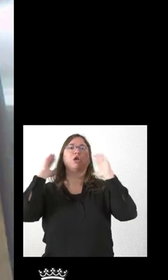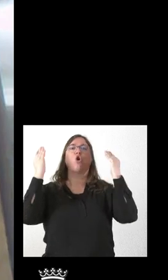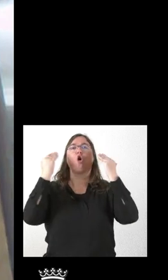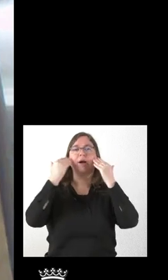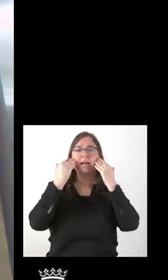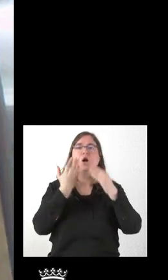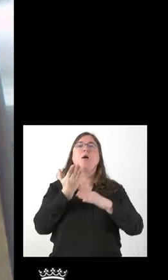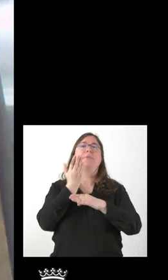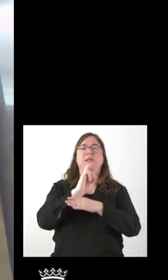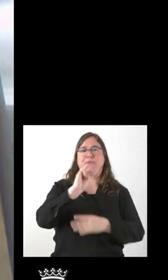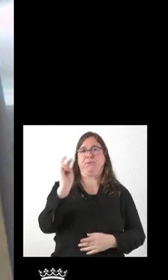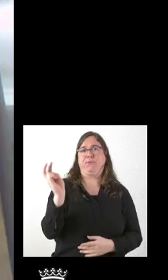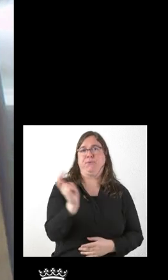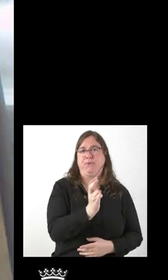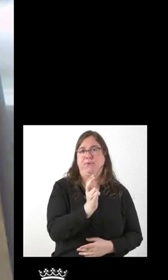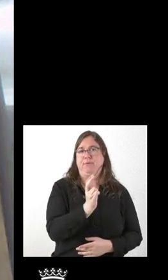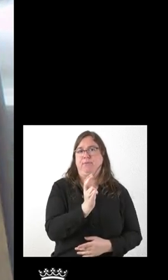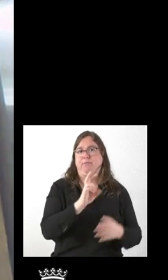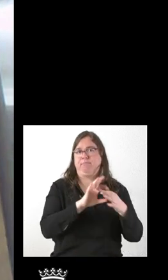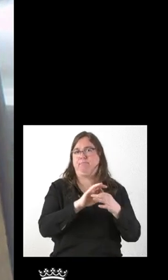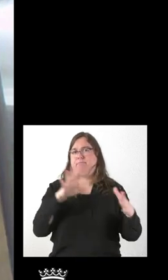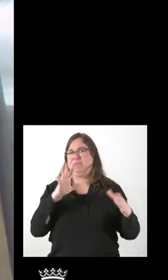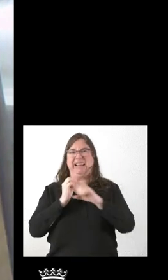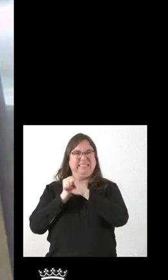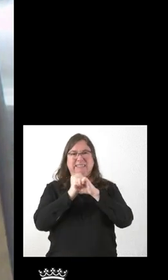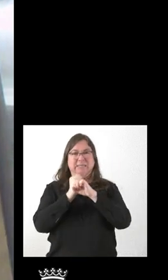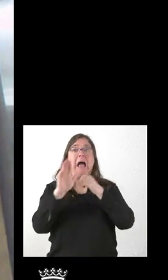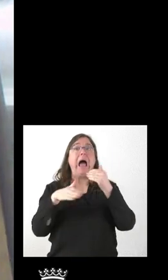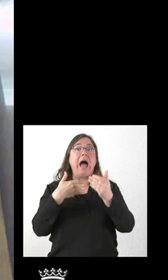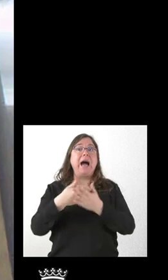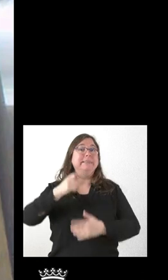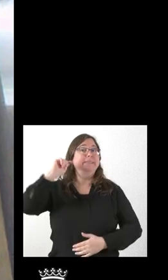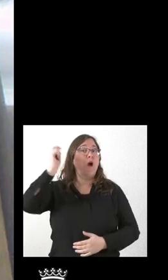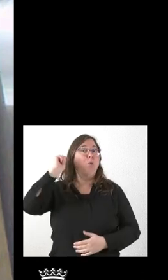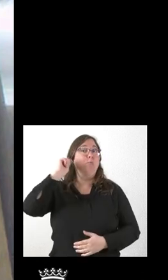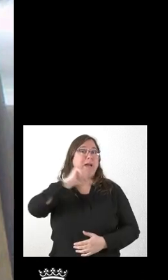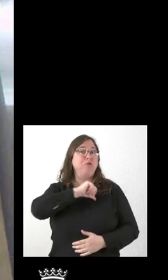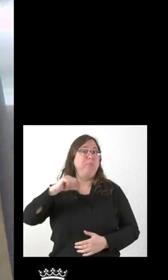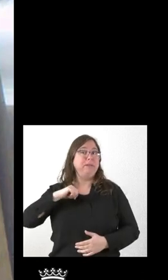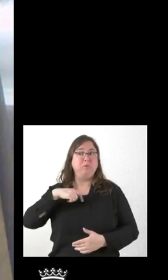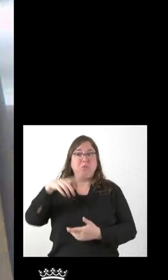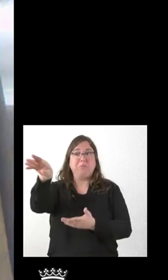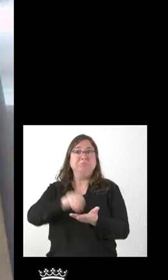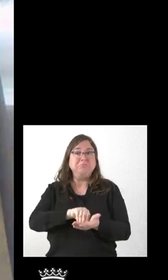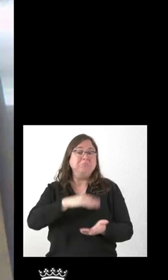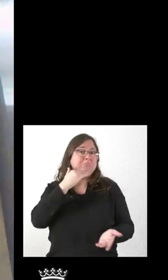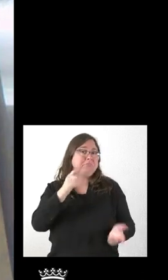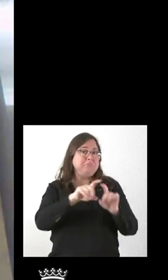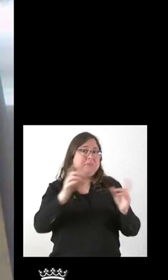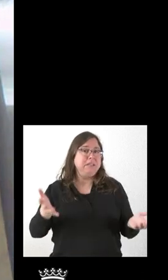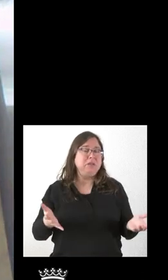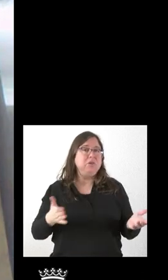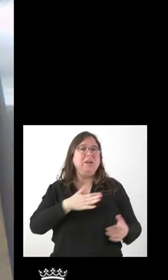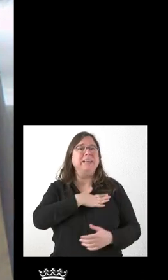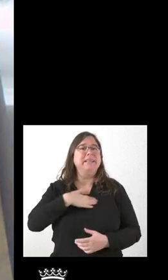presentaciones de todo tipo, nada que ver con la Semana Santa, incluso cumpleaños particulares de empresarios que han contratado ese recinto. Quería saber si,